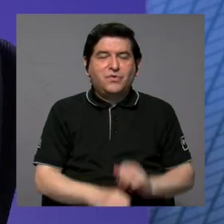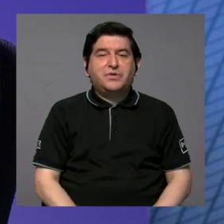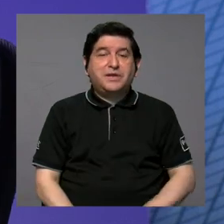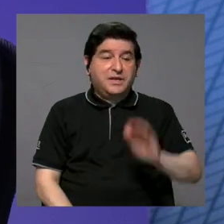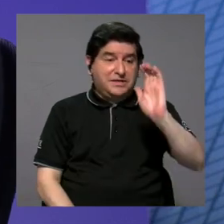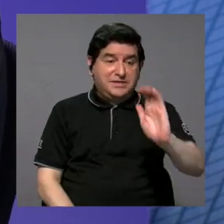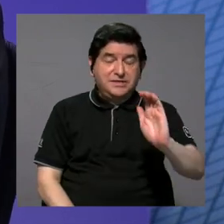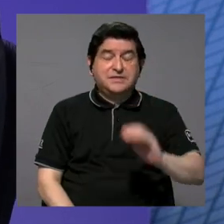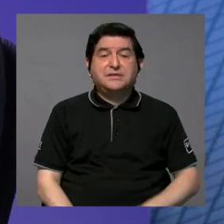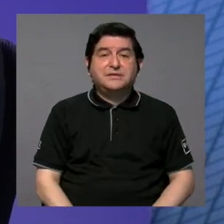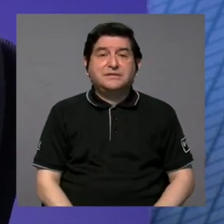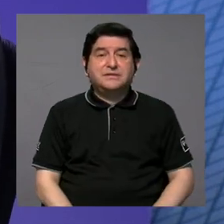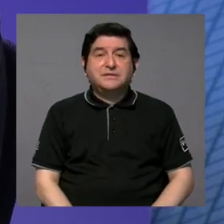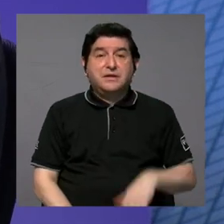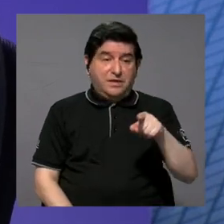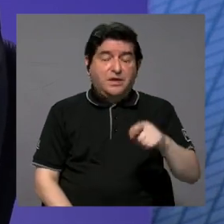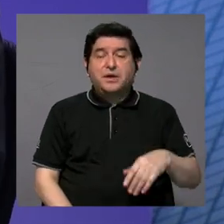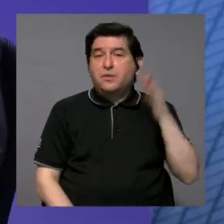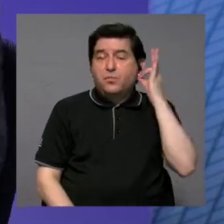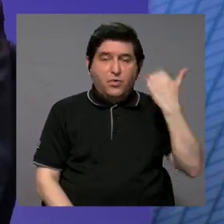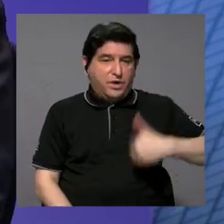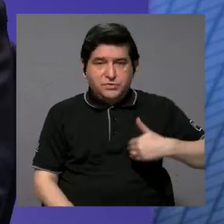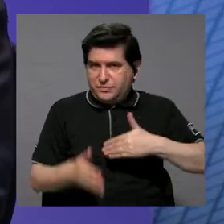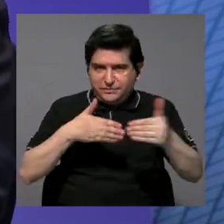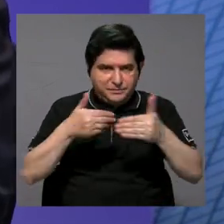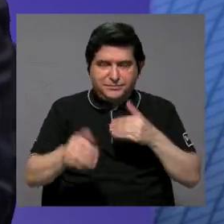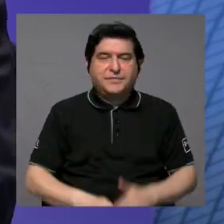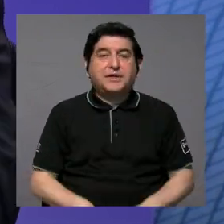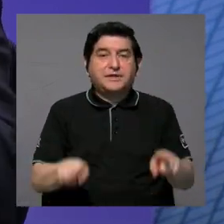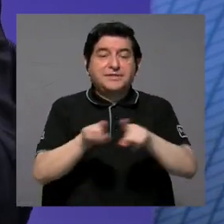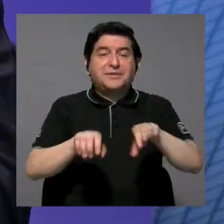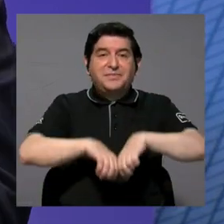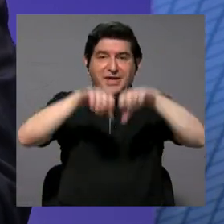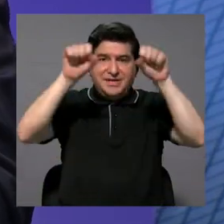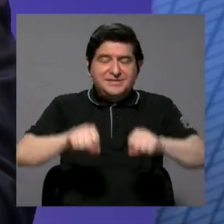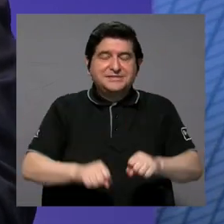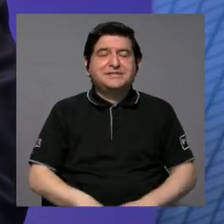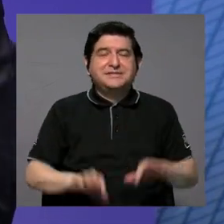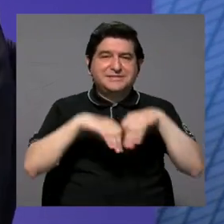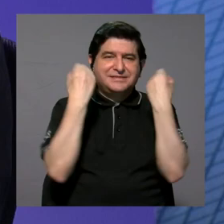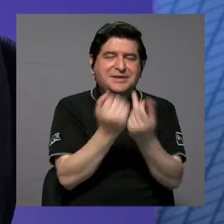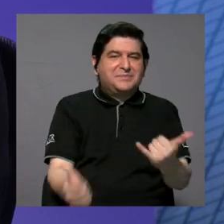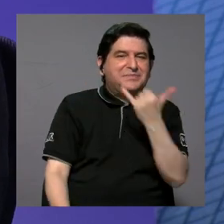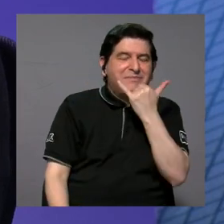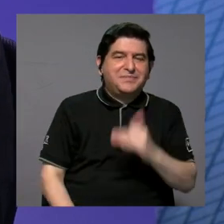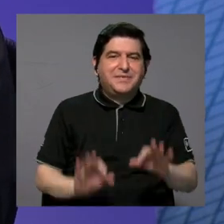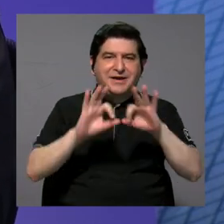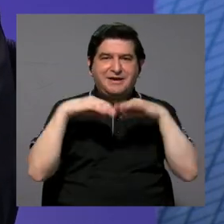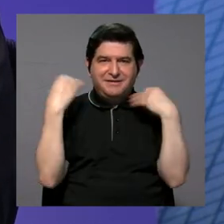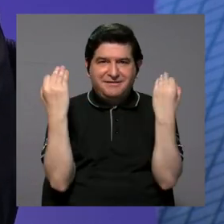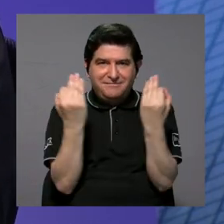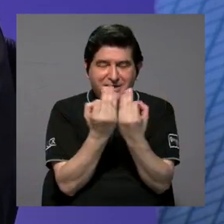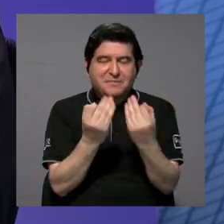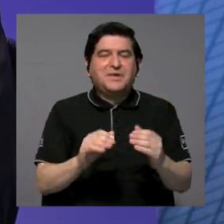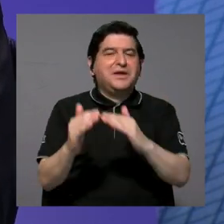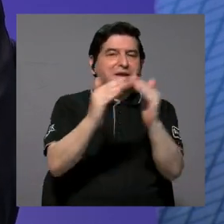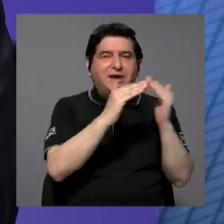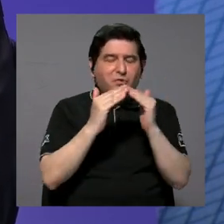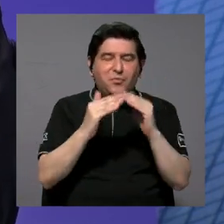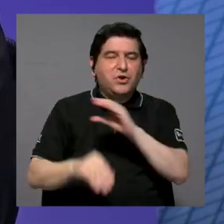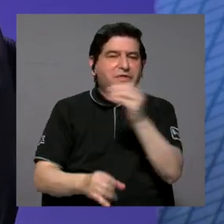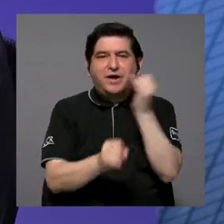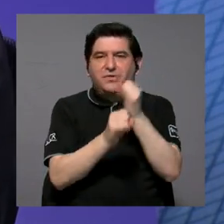hombres también, ¿verdad? Eso en primera instancia. Luego falla el sistema familiar, falla el sistema comunitario y luego falla todo el sistema institucional,